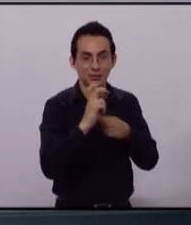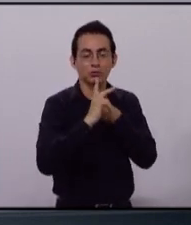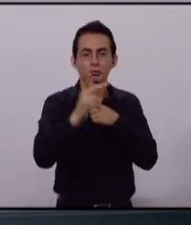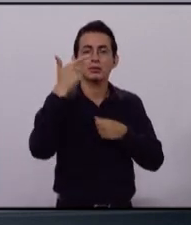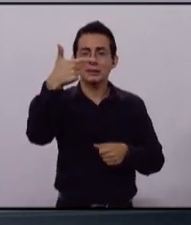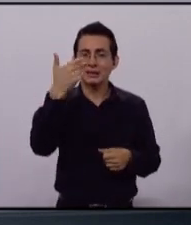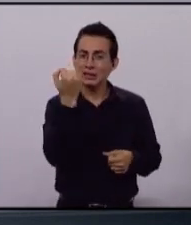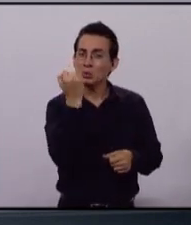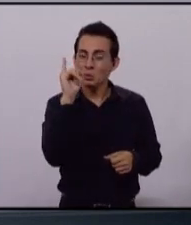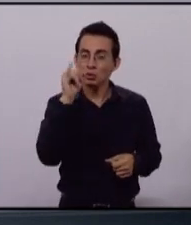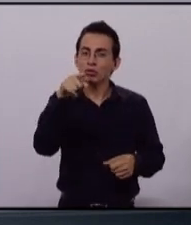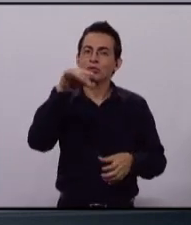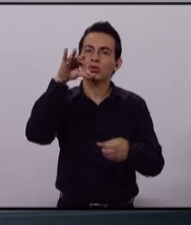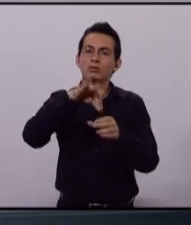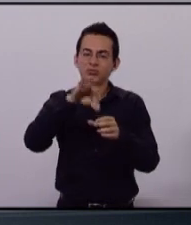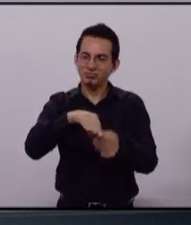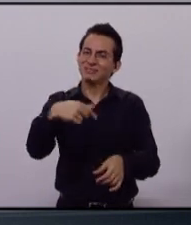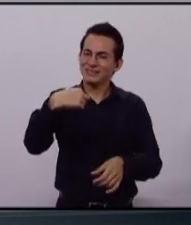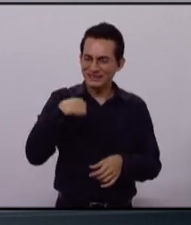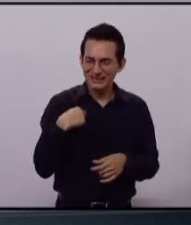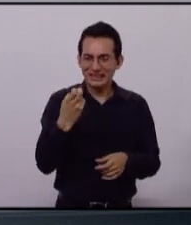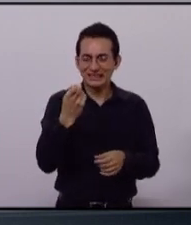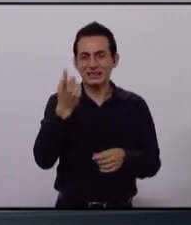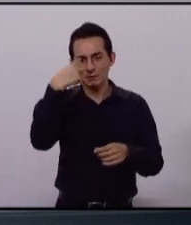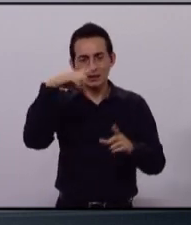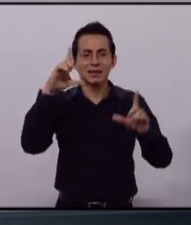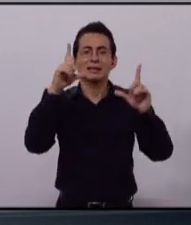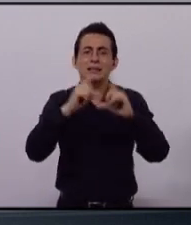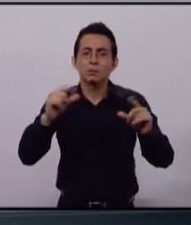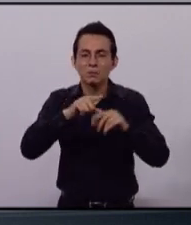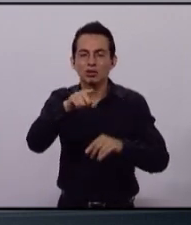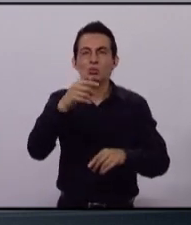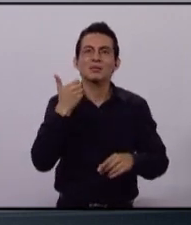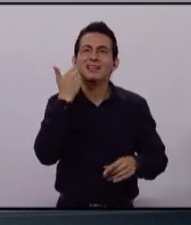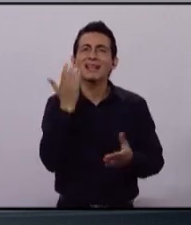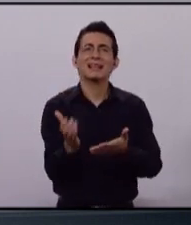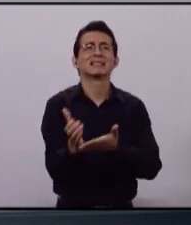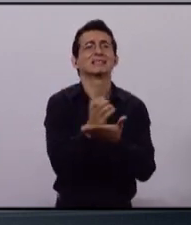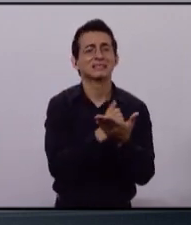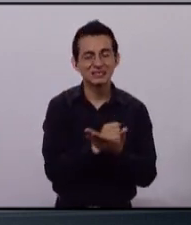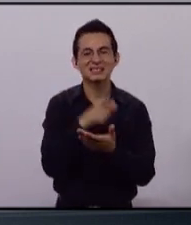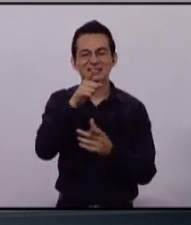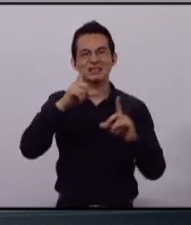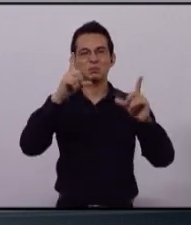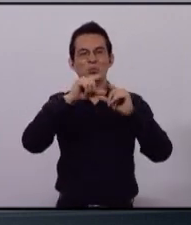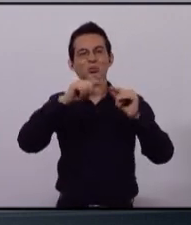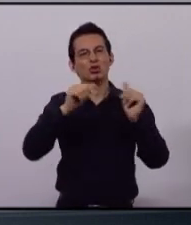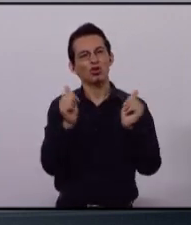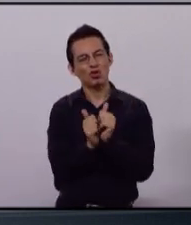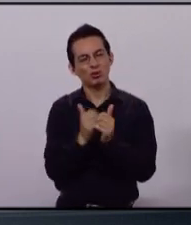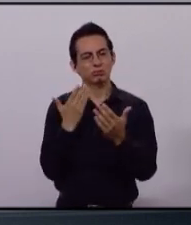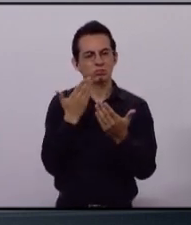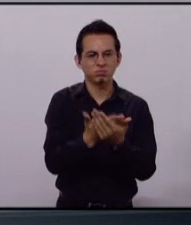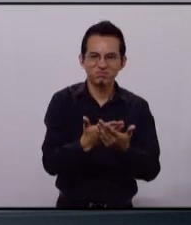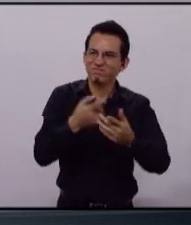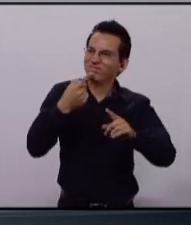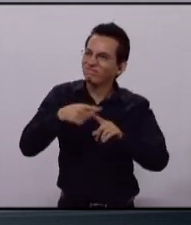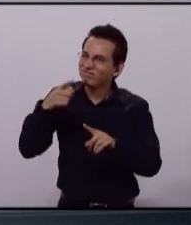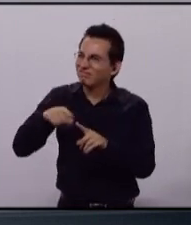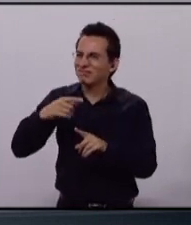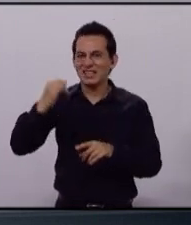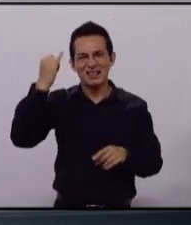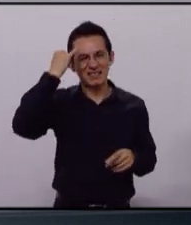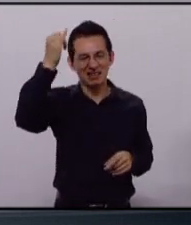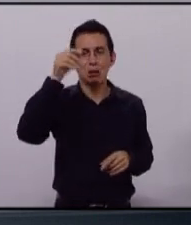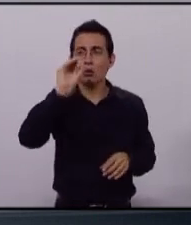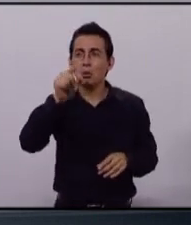junio para hacer de Zapopan el Zapopan que tú estás pidiendo, el Zapopan con propuestas, el Zapopan que no dentro